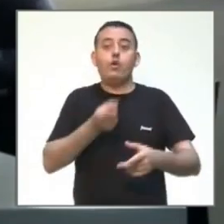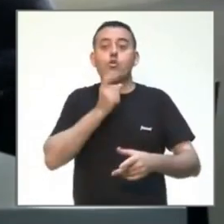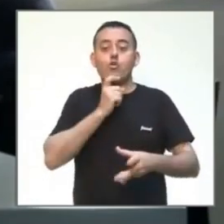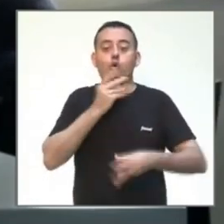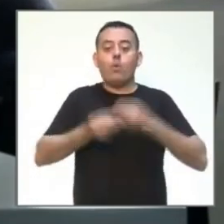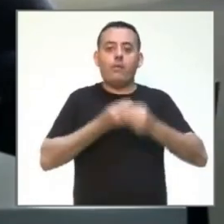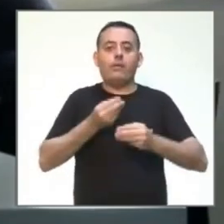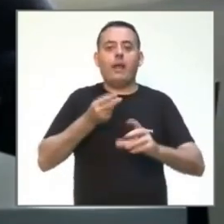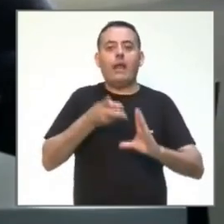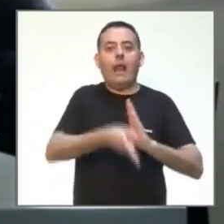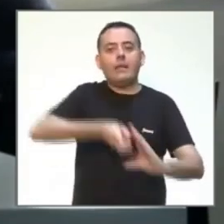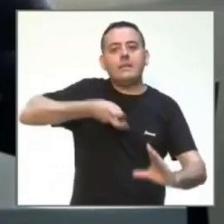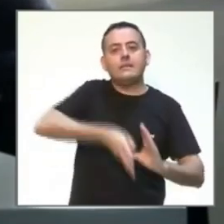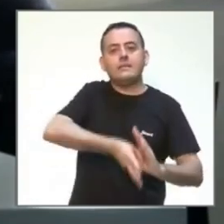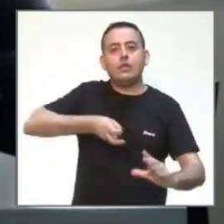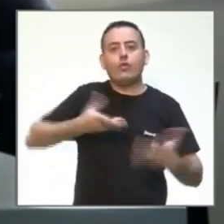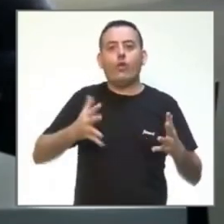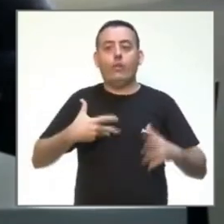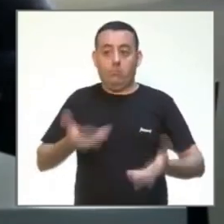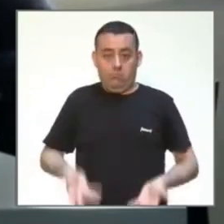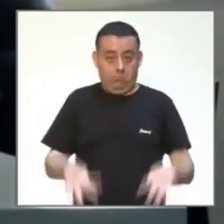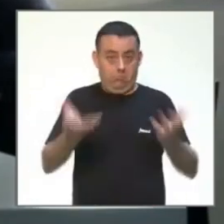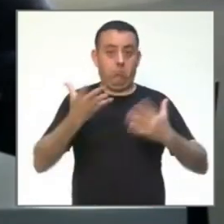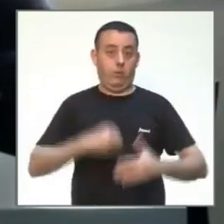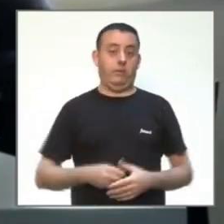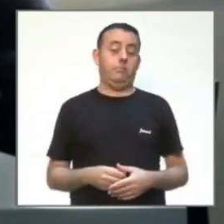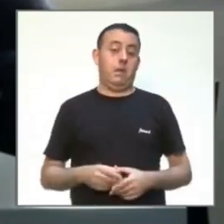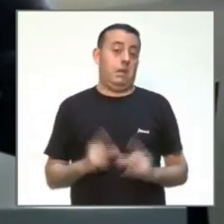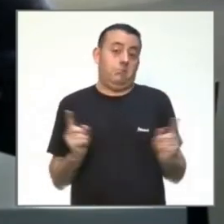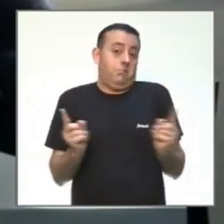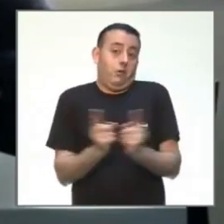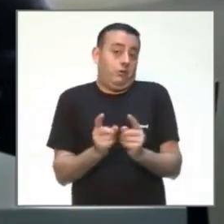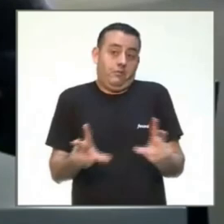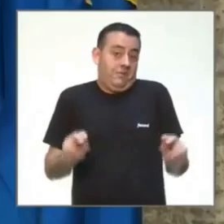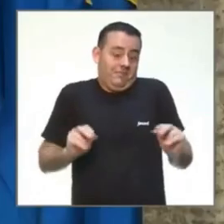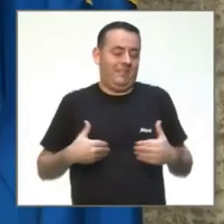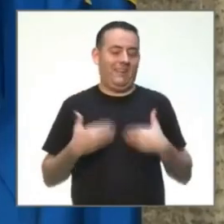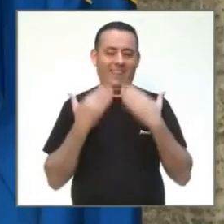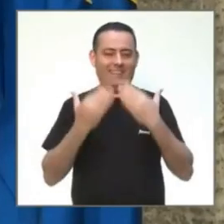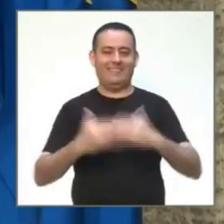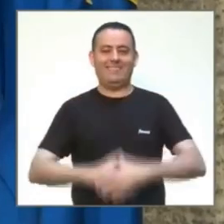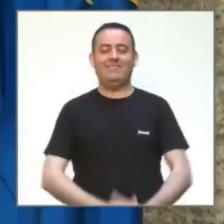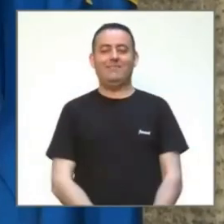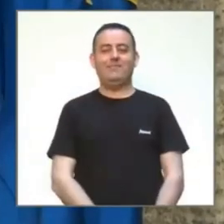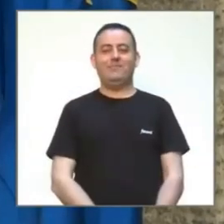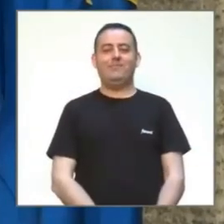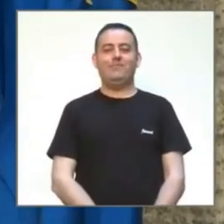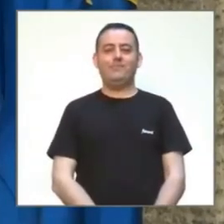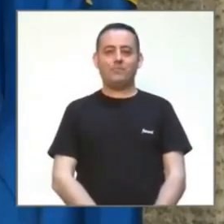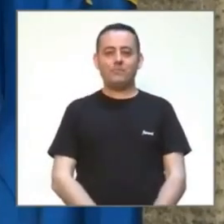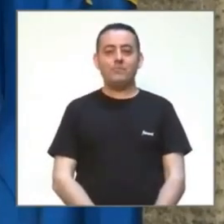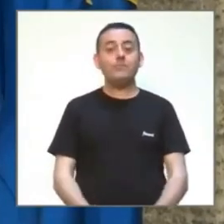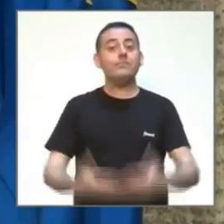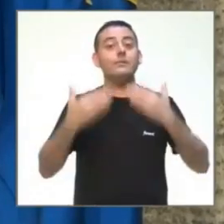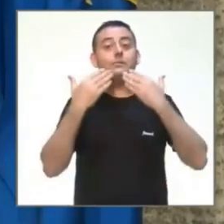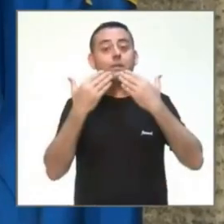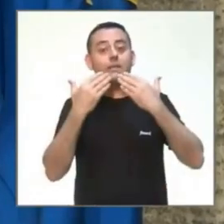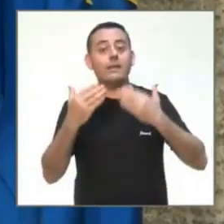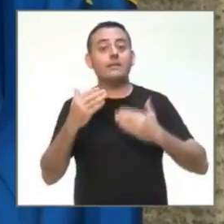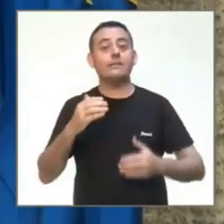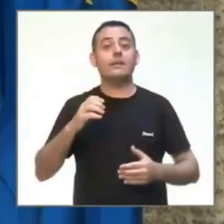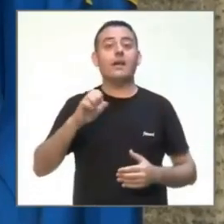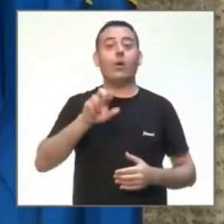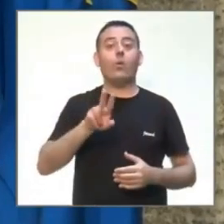Y bueno, pues en principio, yo creo que eso es todo. Y muchas gracias. Muchas gracias, Eugenio, muchísimas gracias,